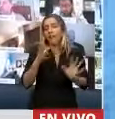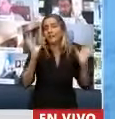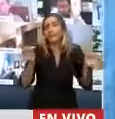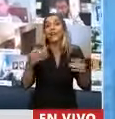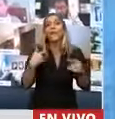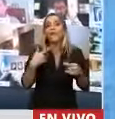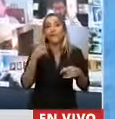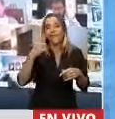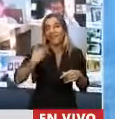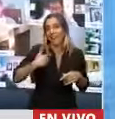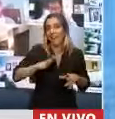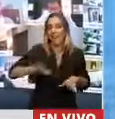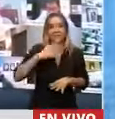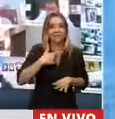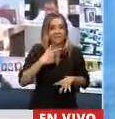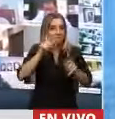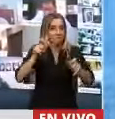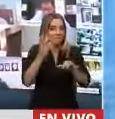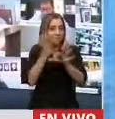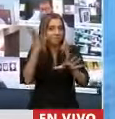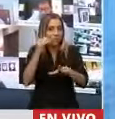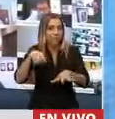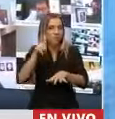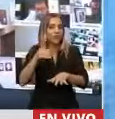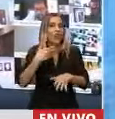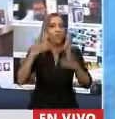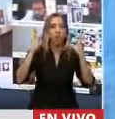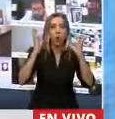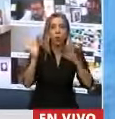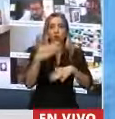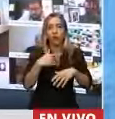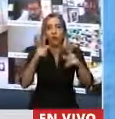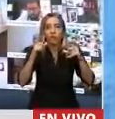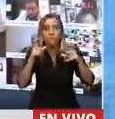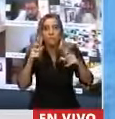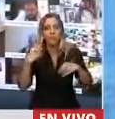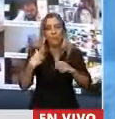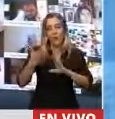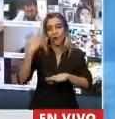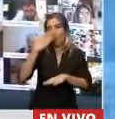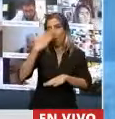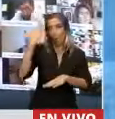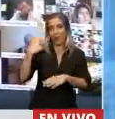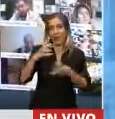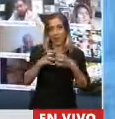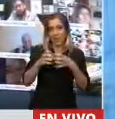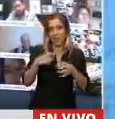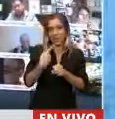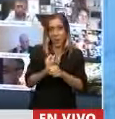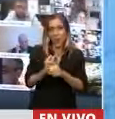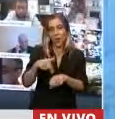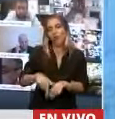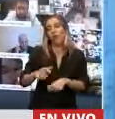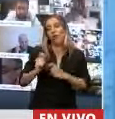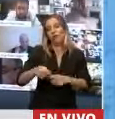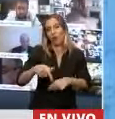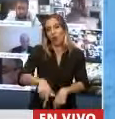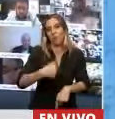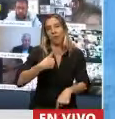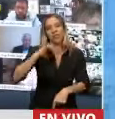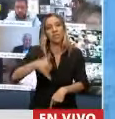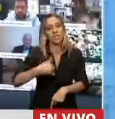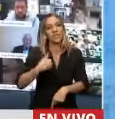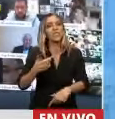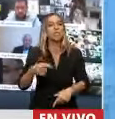del país en la última sesión que no pudimos concretar. Hoy se concreta y es la devolución que hacemos para todo el